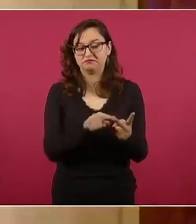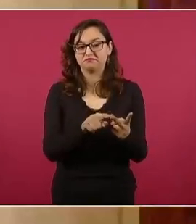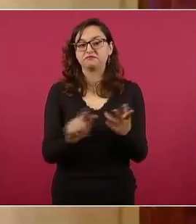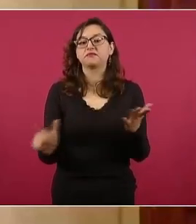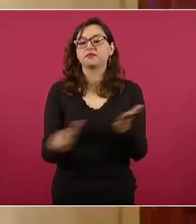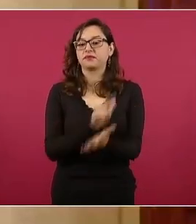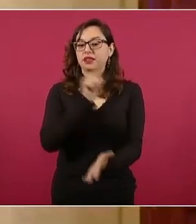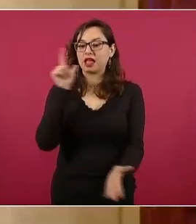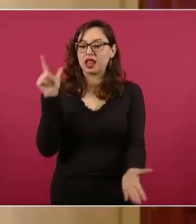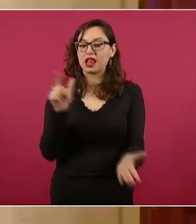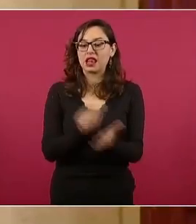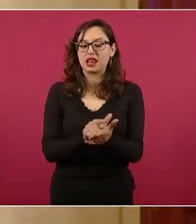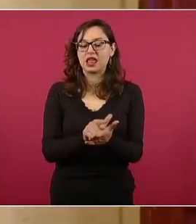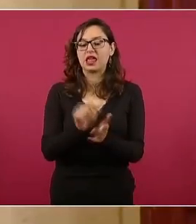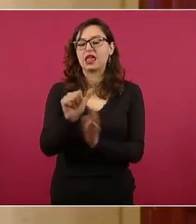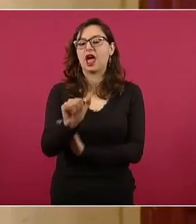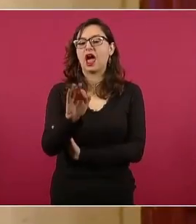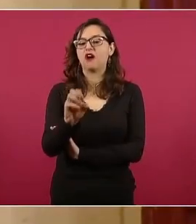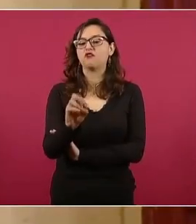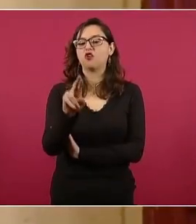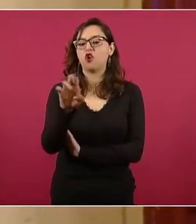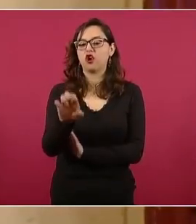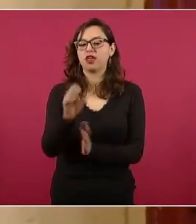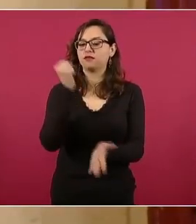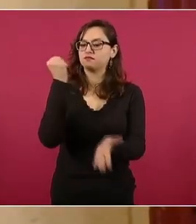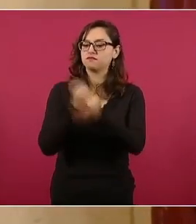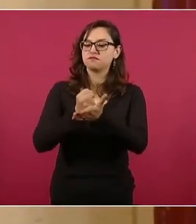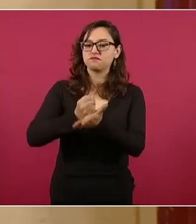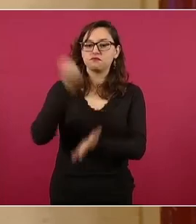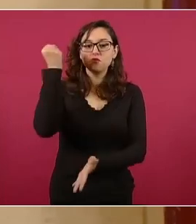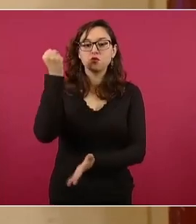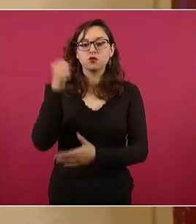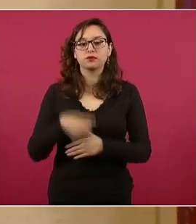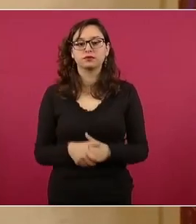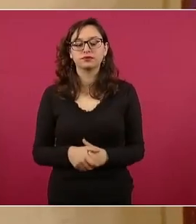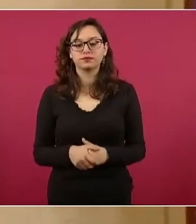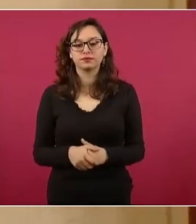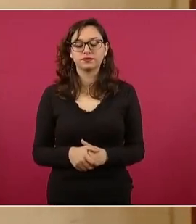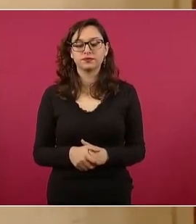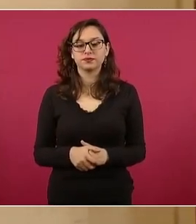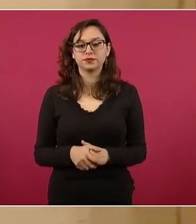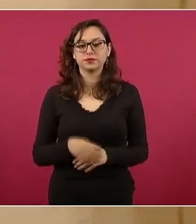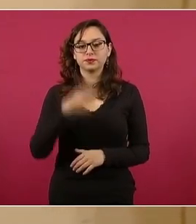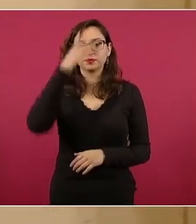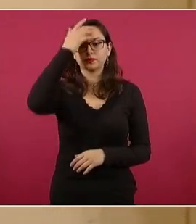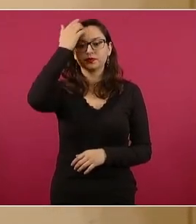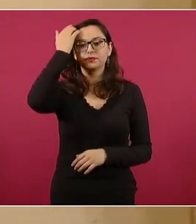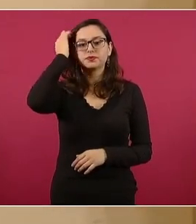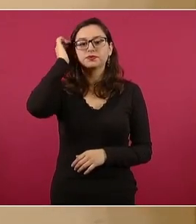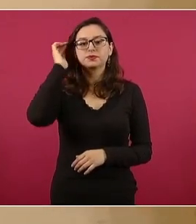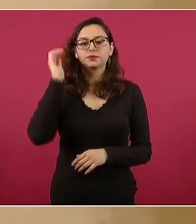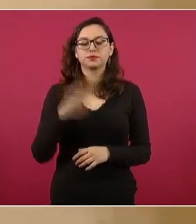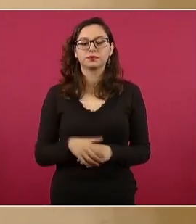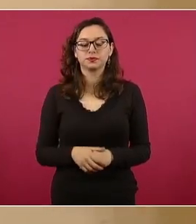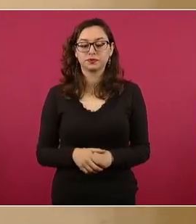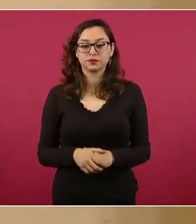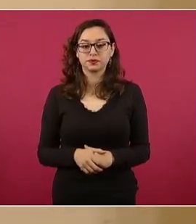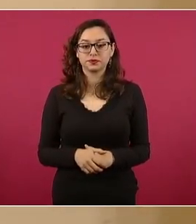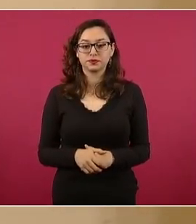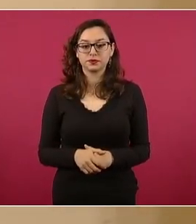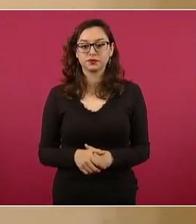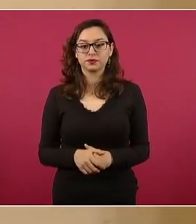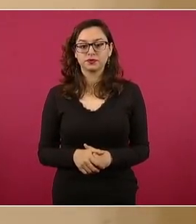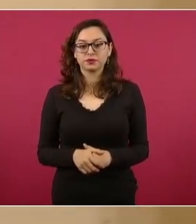Sistemas de Ahorro para el Retiro, Afores, los cuales fueron